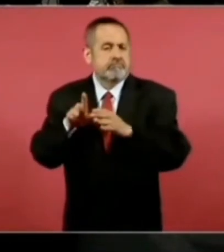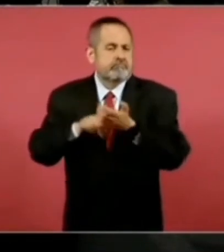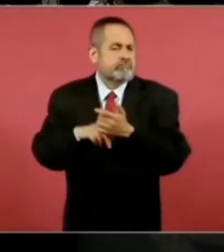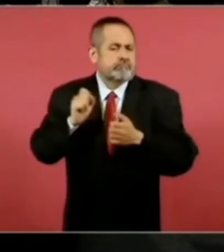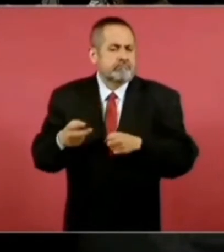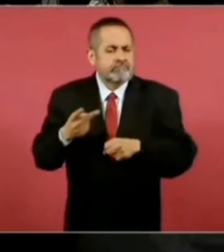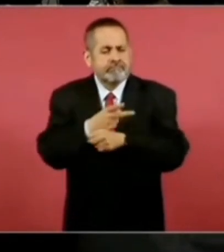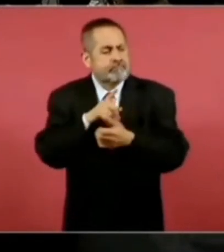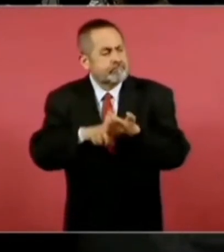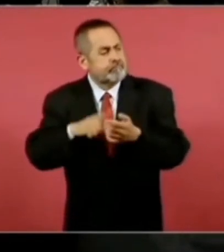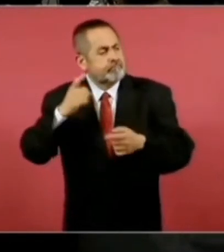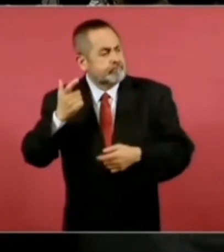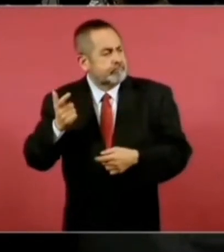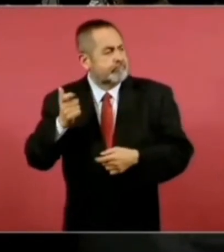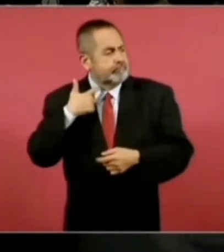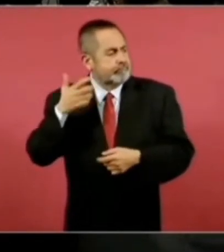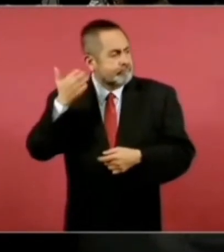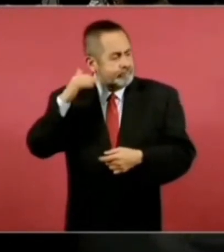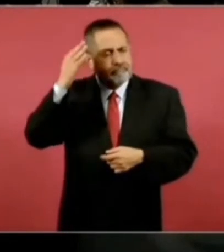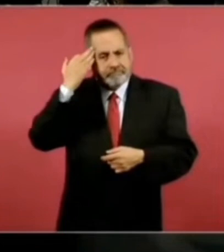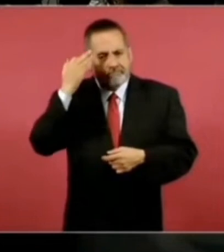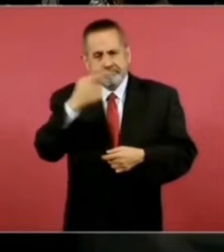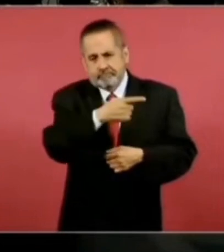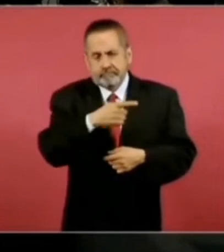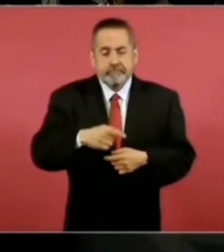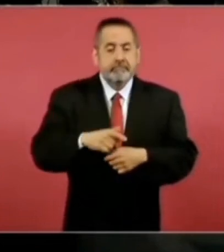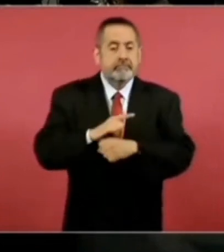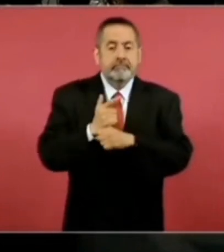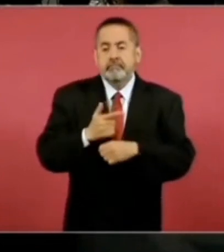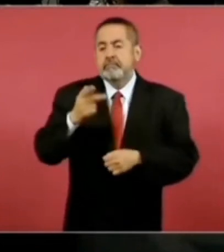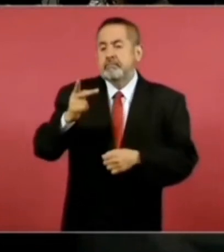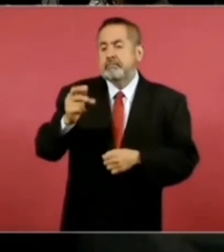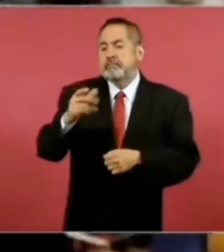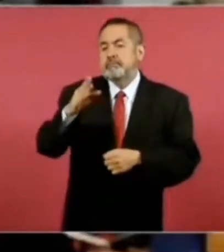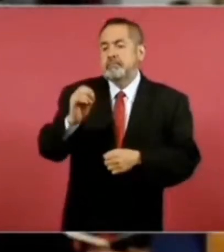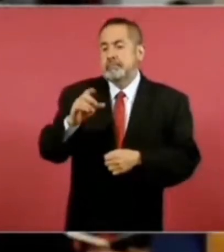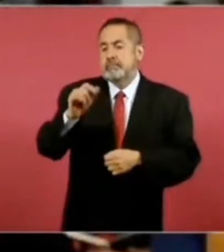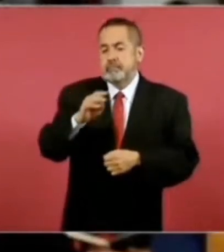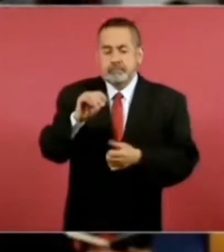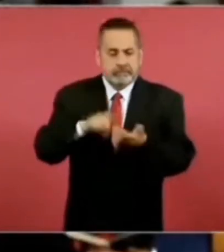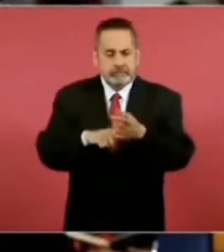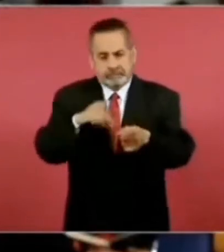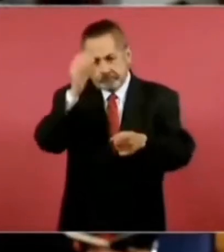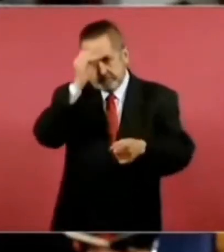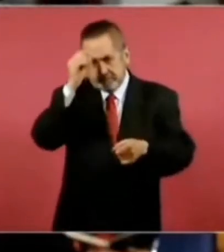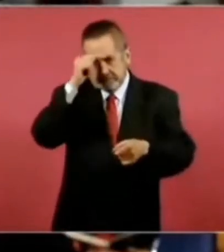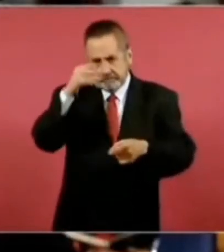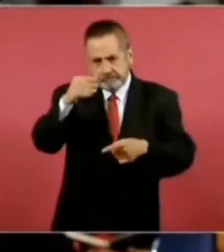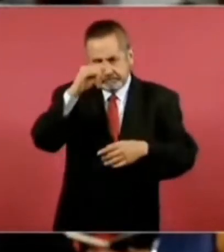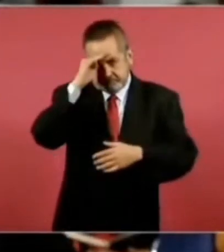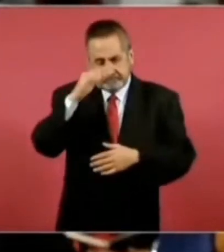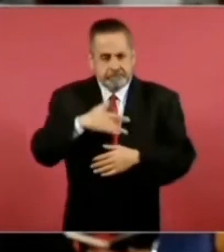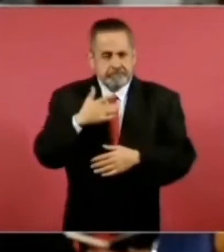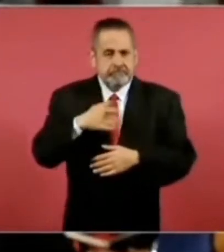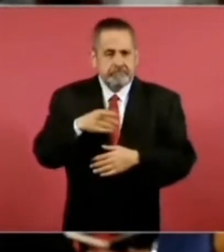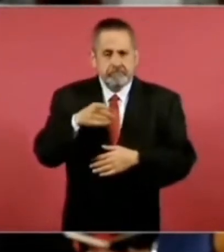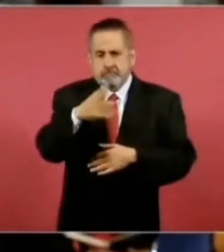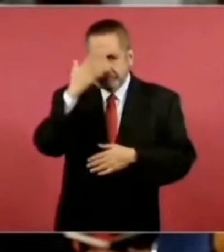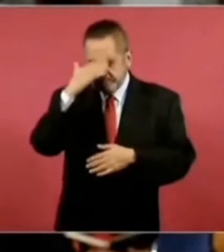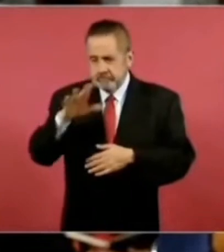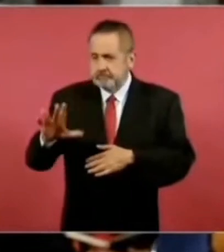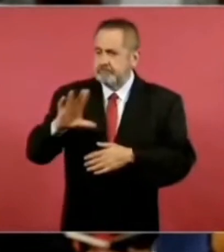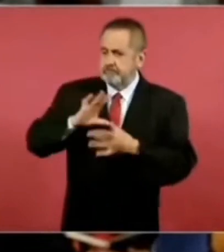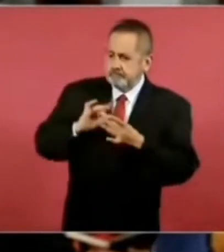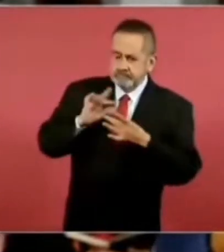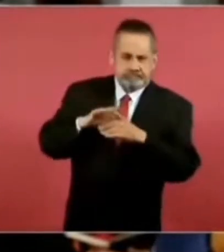que se daba en sexenios pasados, el licenciado Pablo Gómez, no sé, conocer su punto de vista, presidente, y saber si a usted le informaron al respecto